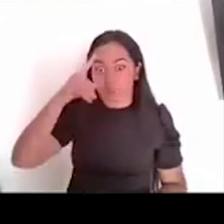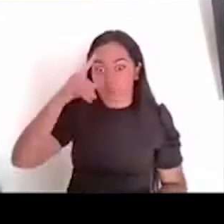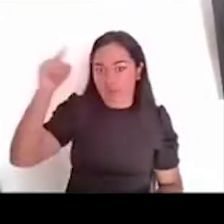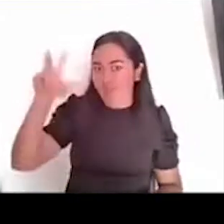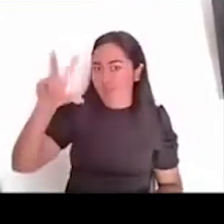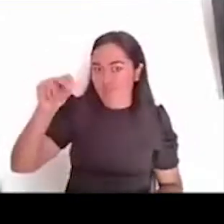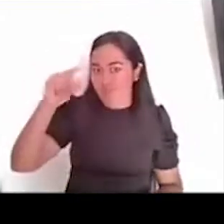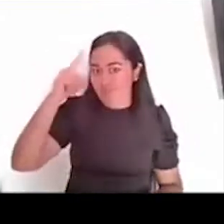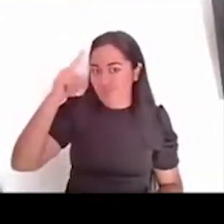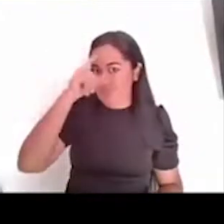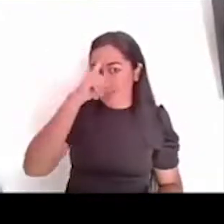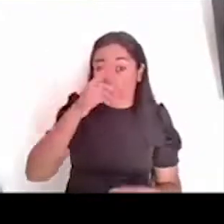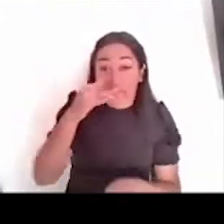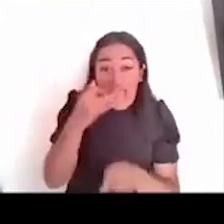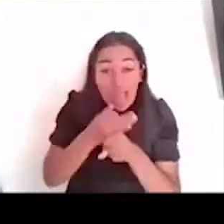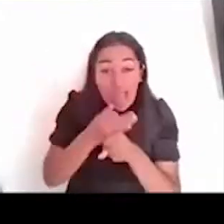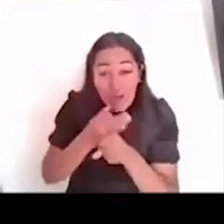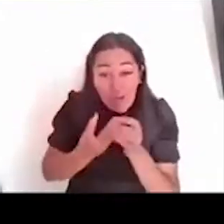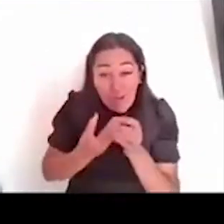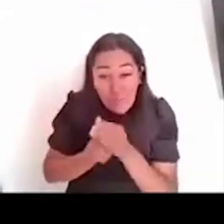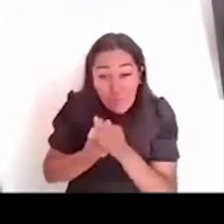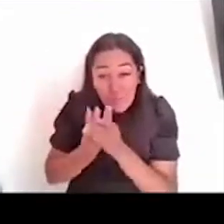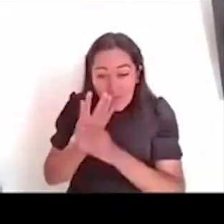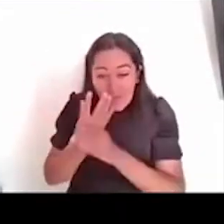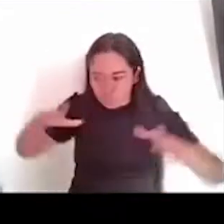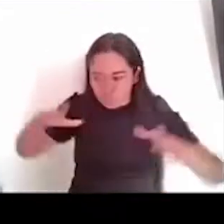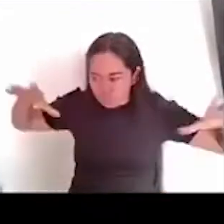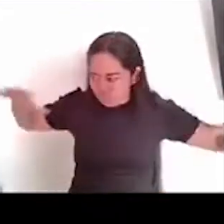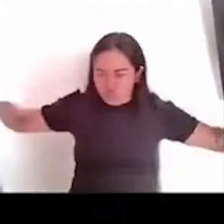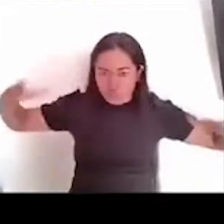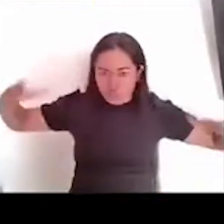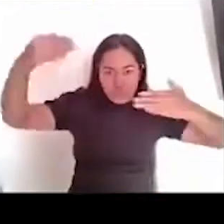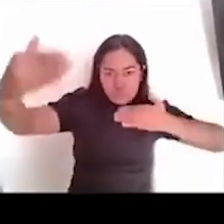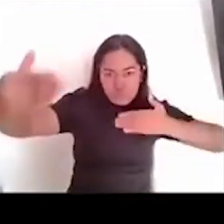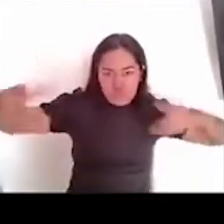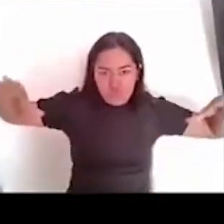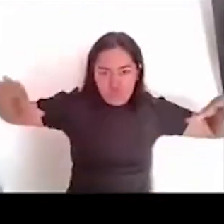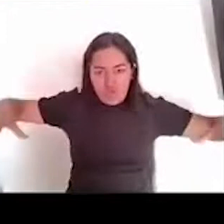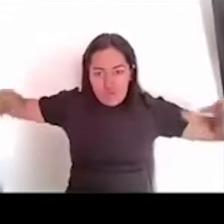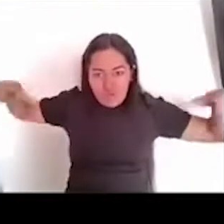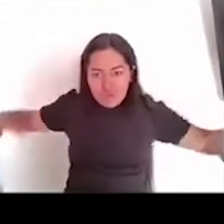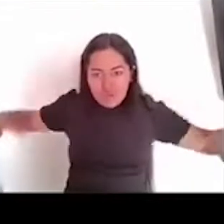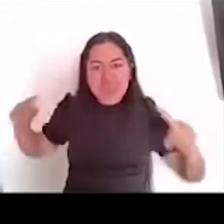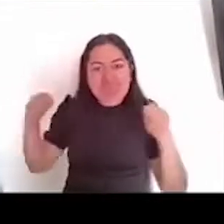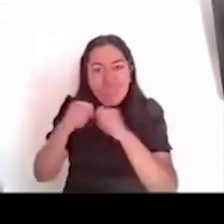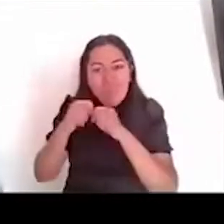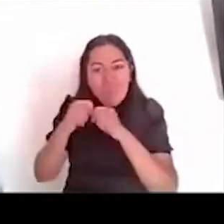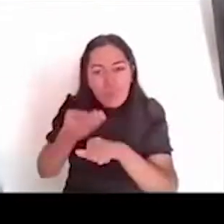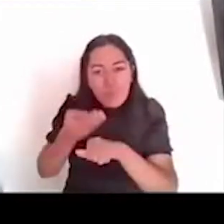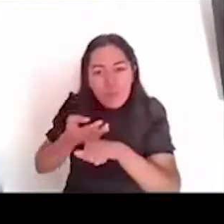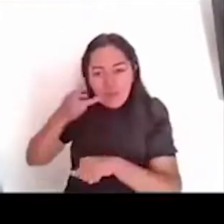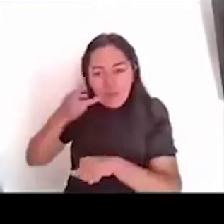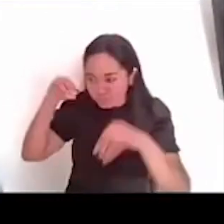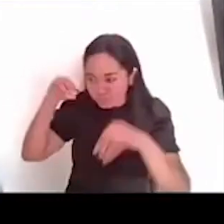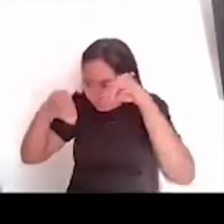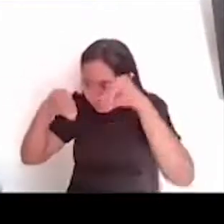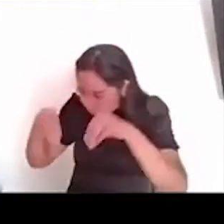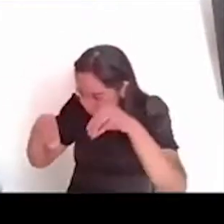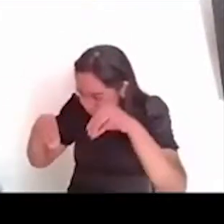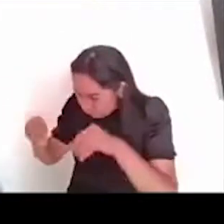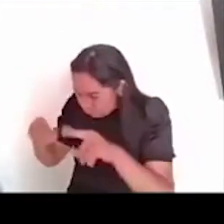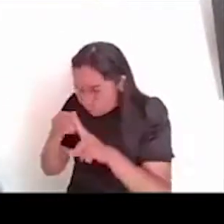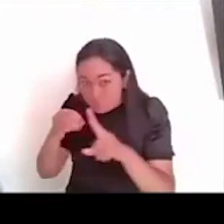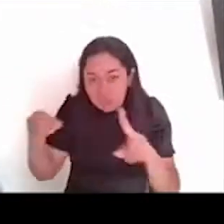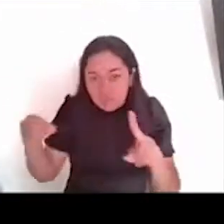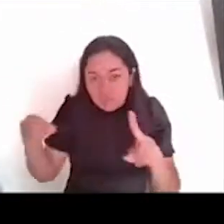nuevo que van a abrir con las maquetas, con la gran maqueta del, del templo mayor, es increíblemente educativo, en verdad, creo que va a ser